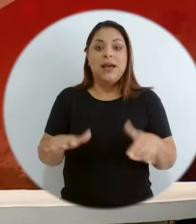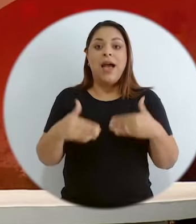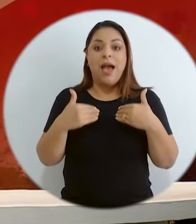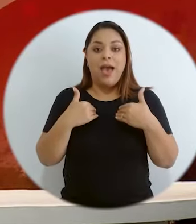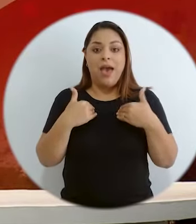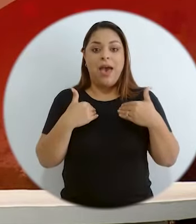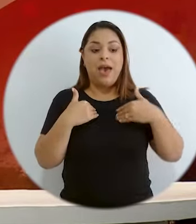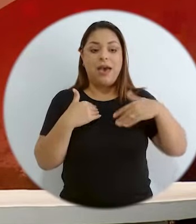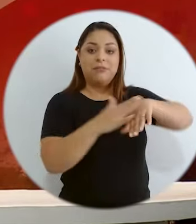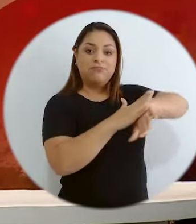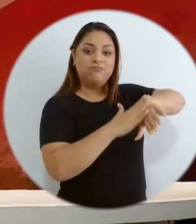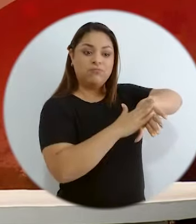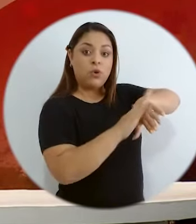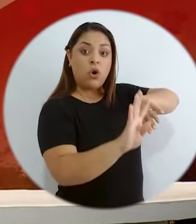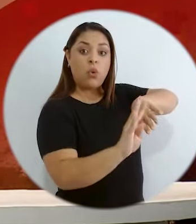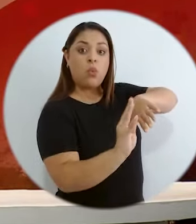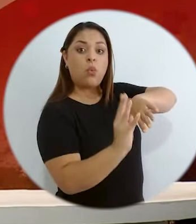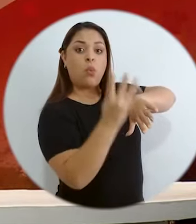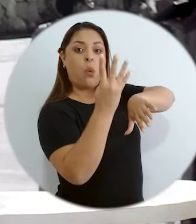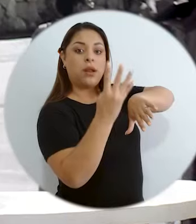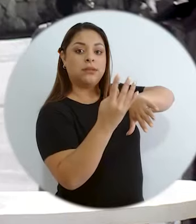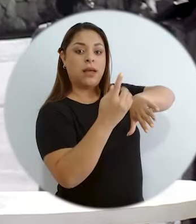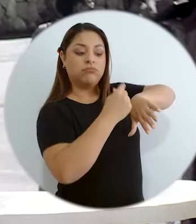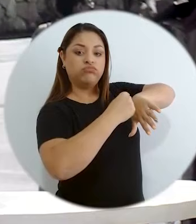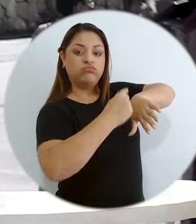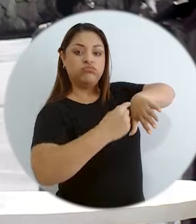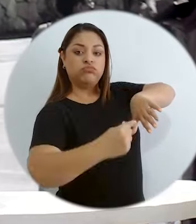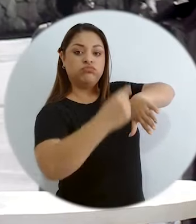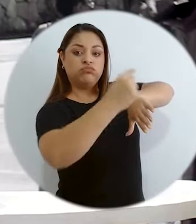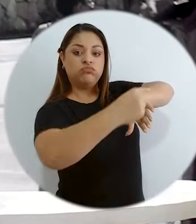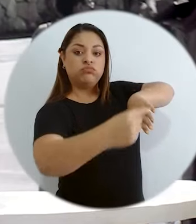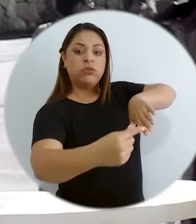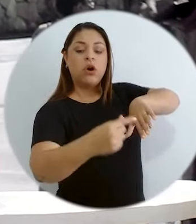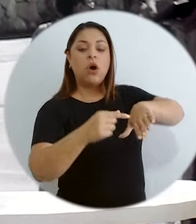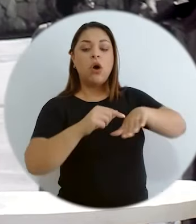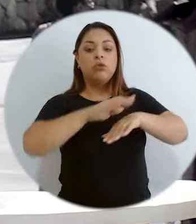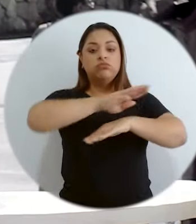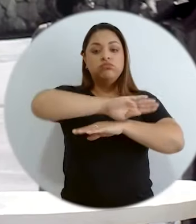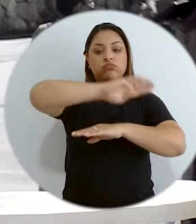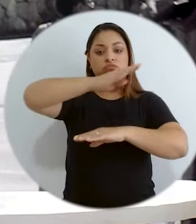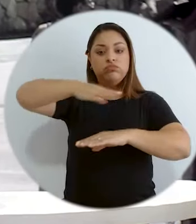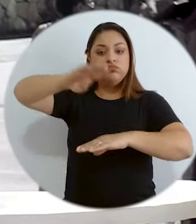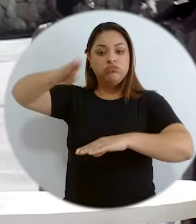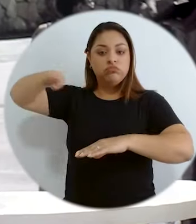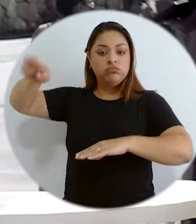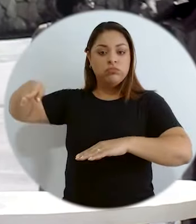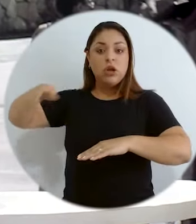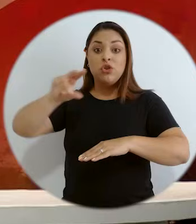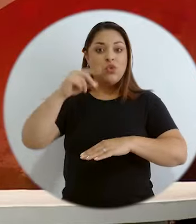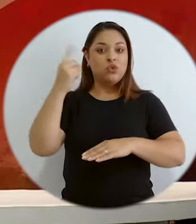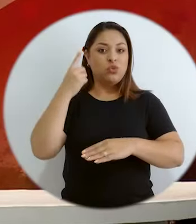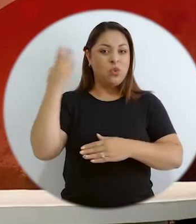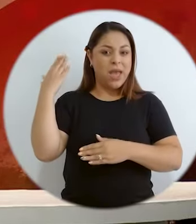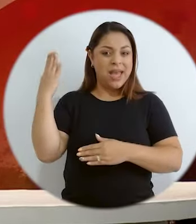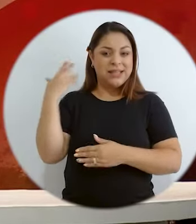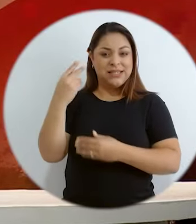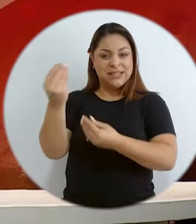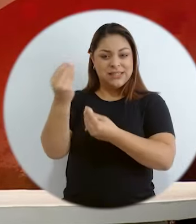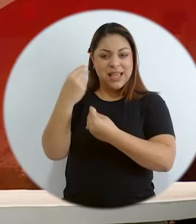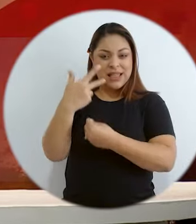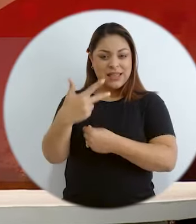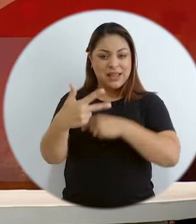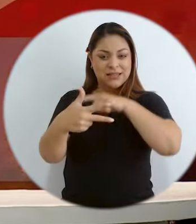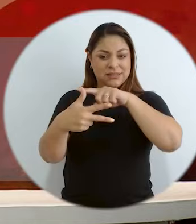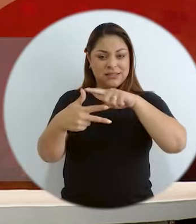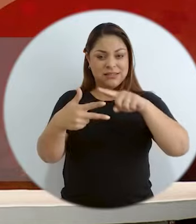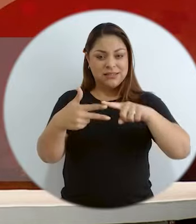cuarta cordillera, ya no solo las cordilleras continentales, lo que nos enseñaron, volcánica de Guanacaste, central y